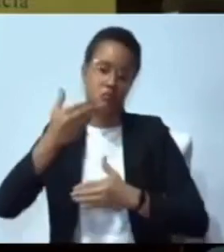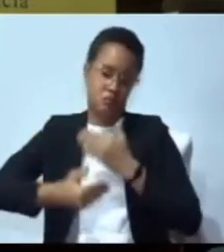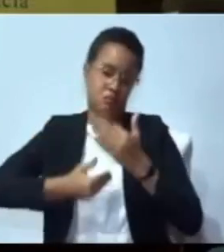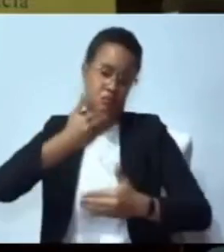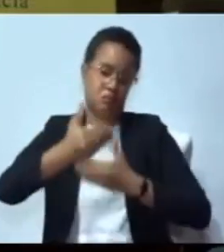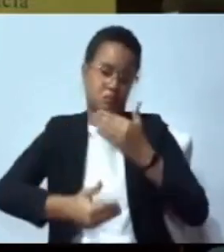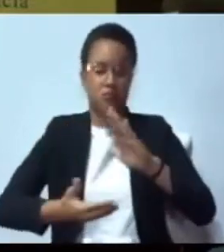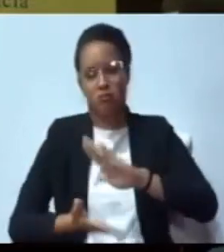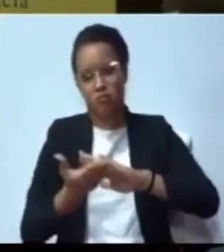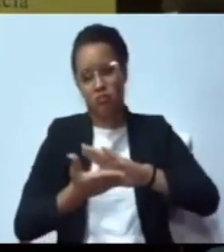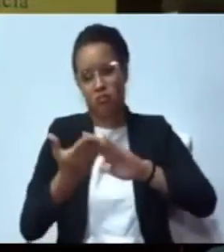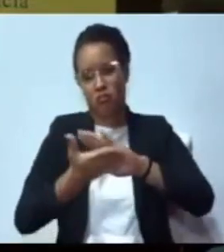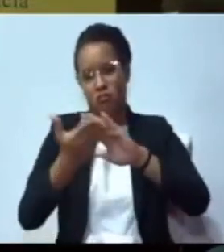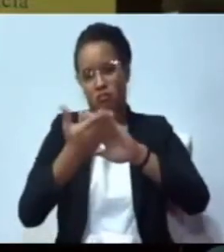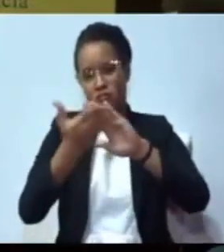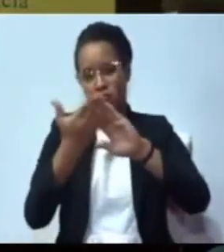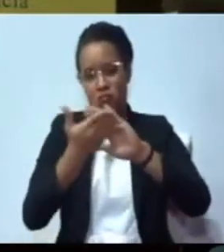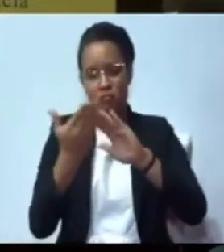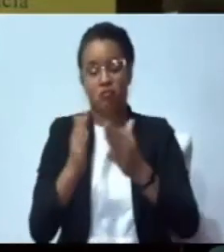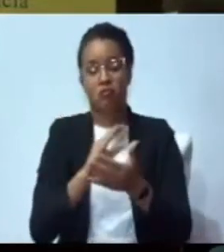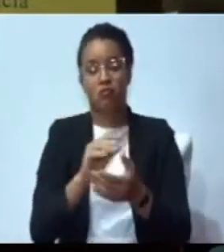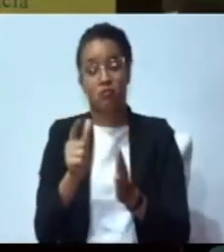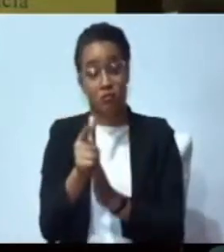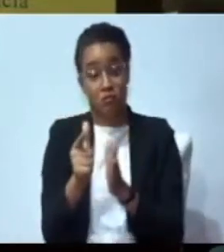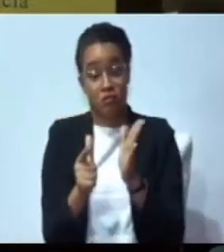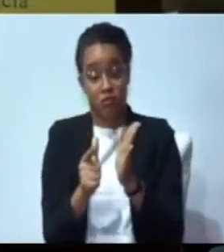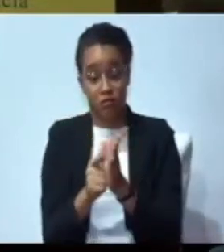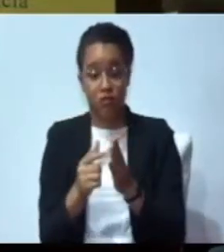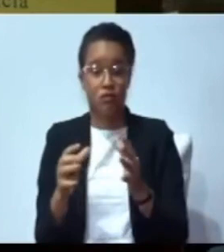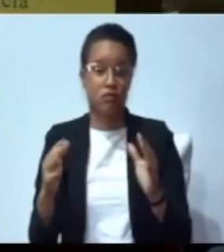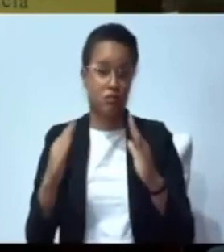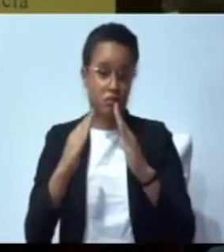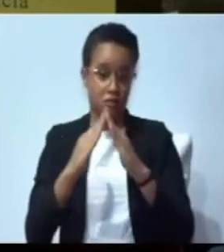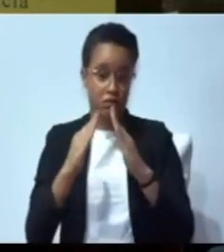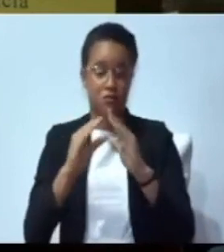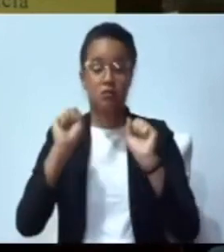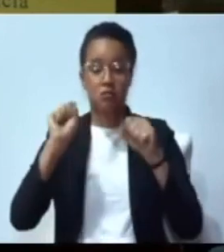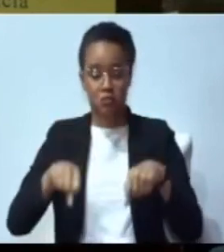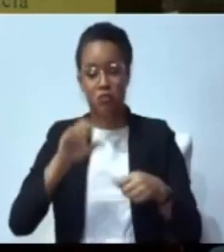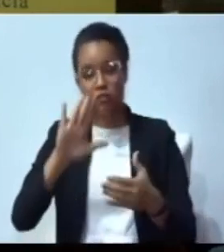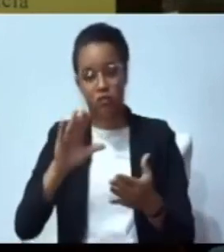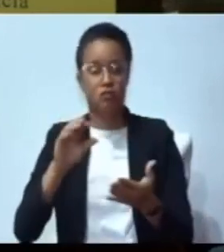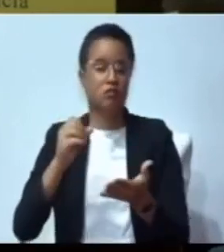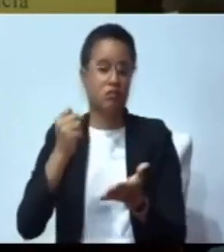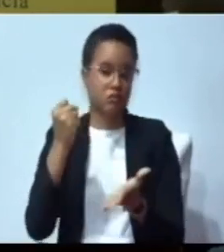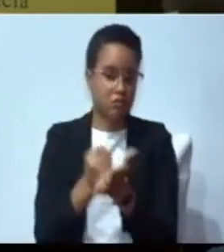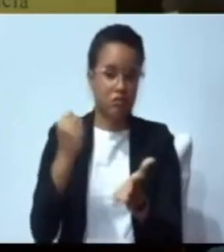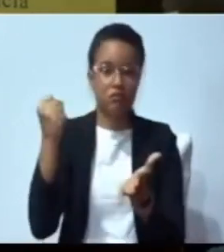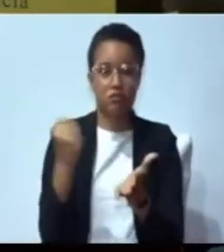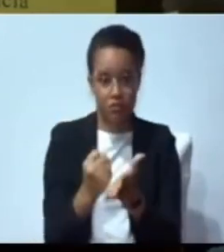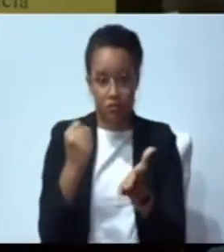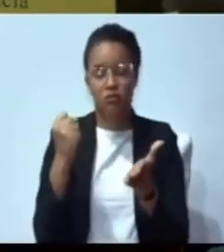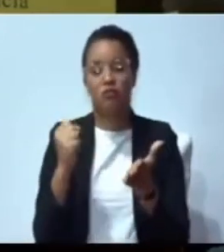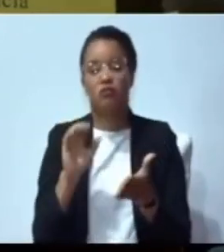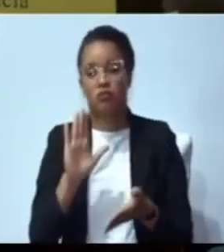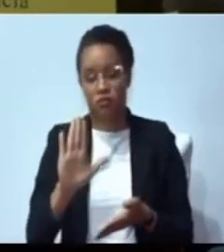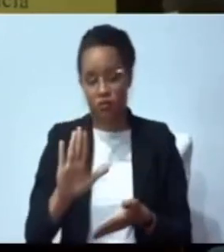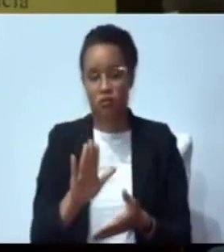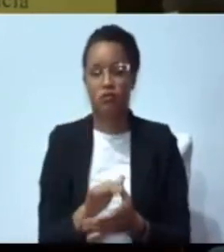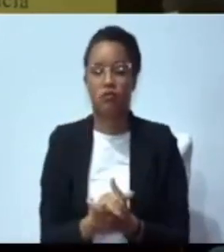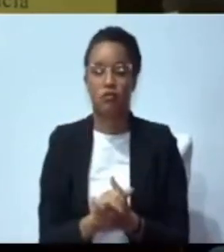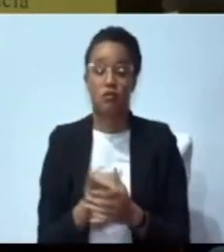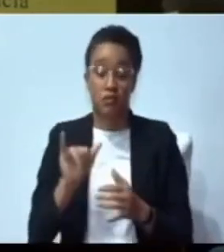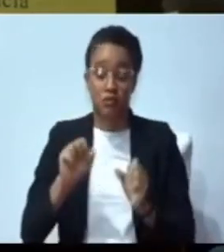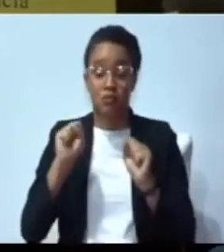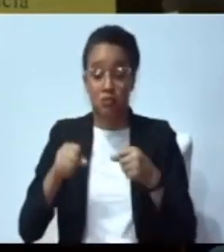de saneamiento para a través de la ley de condominio individualizar su título y ser sujetos de crédito, y eso moviliza la